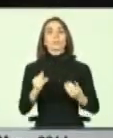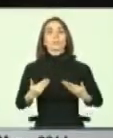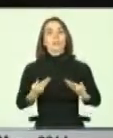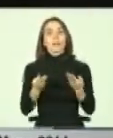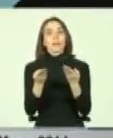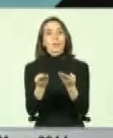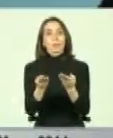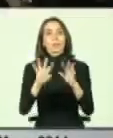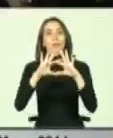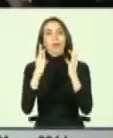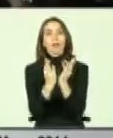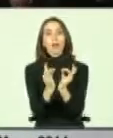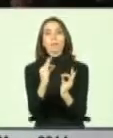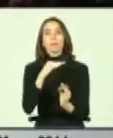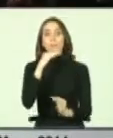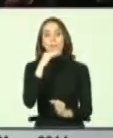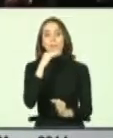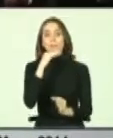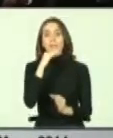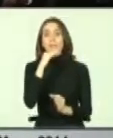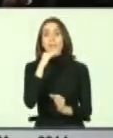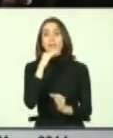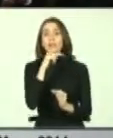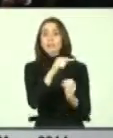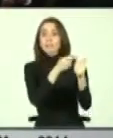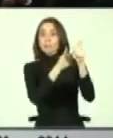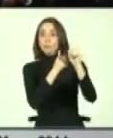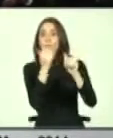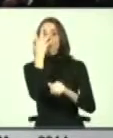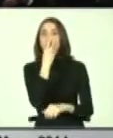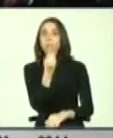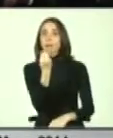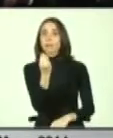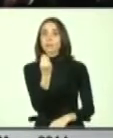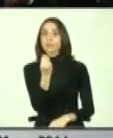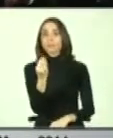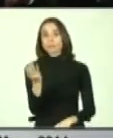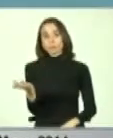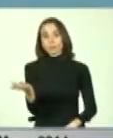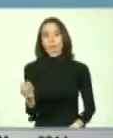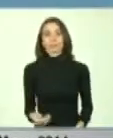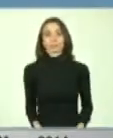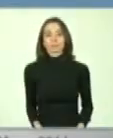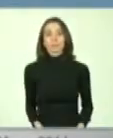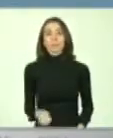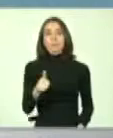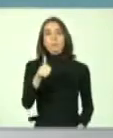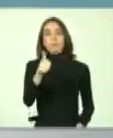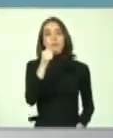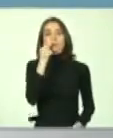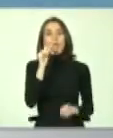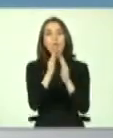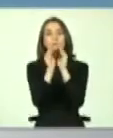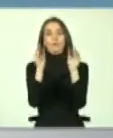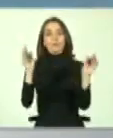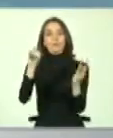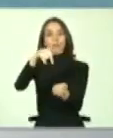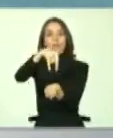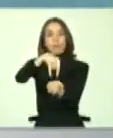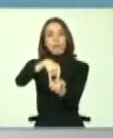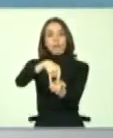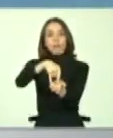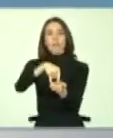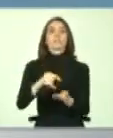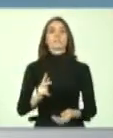plena a un desafío tan maravilloso como el que le ha tocado. Al Director de la Biblioteca del Congreso Nacional,